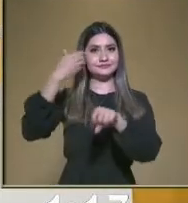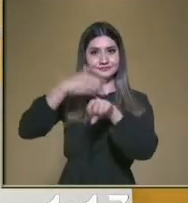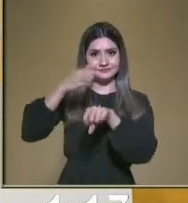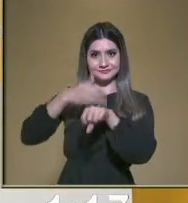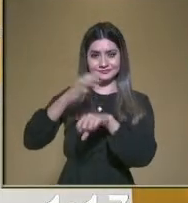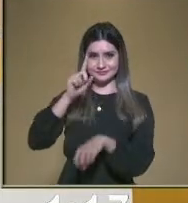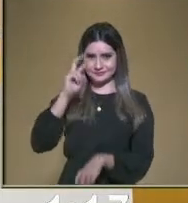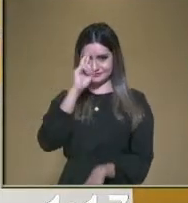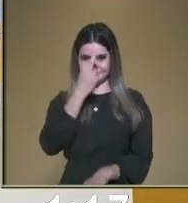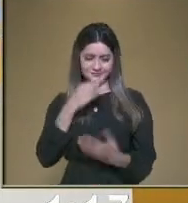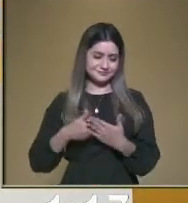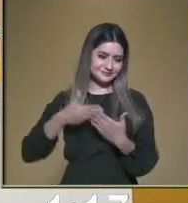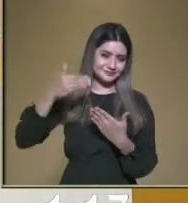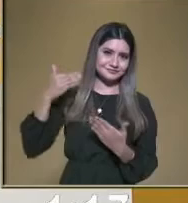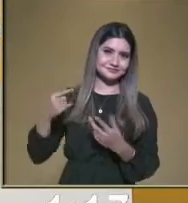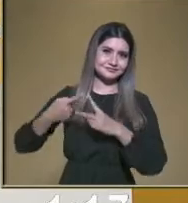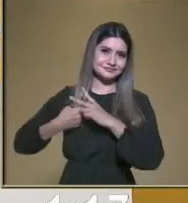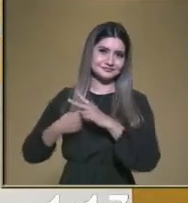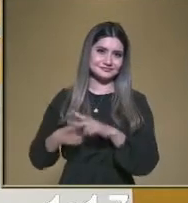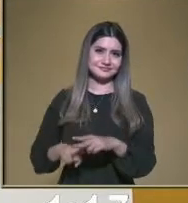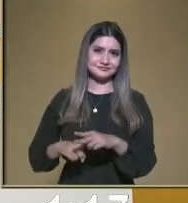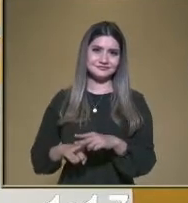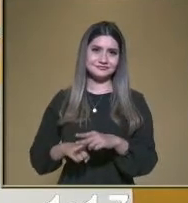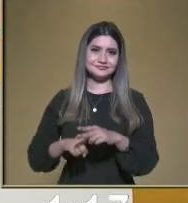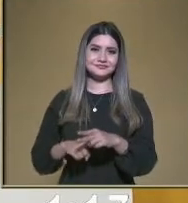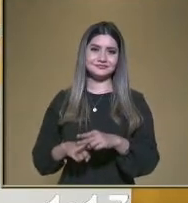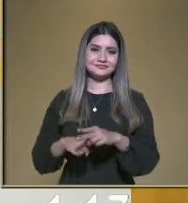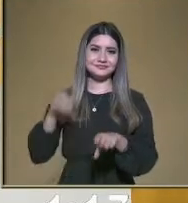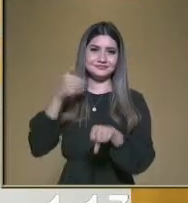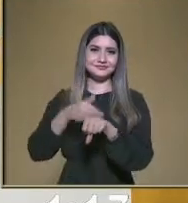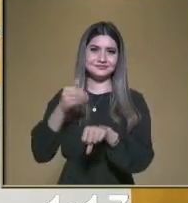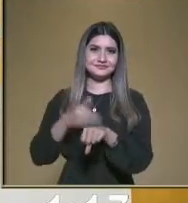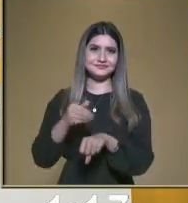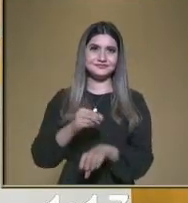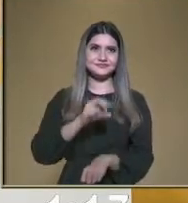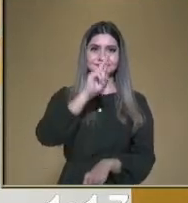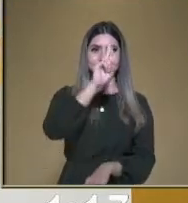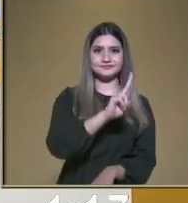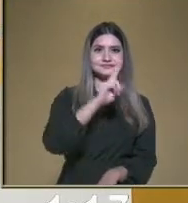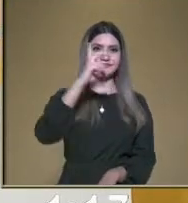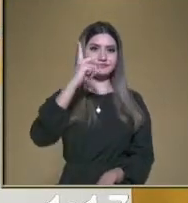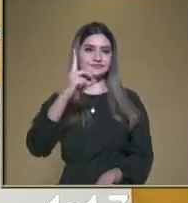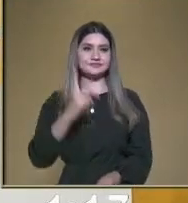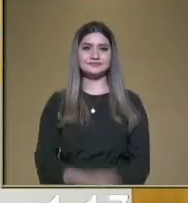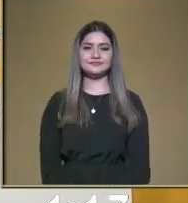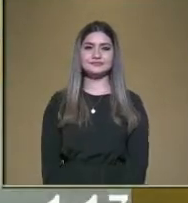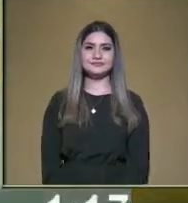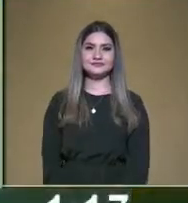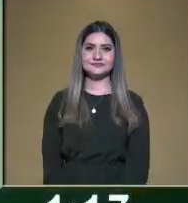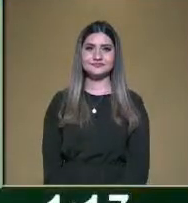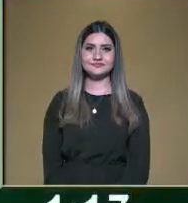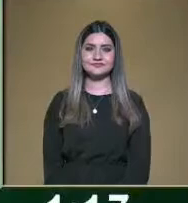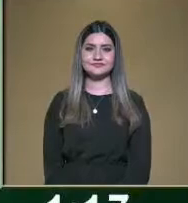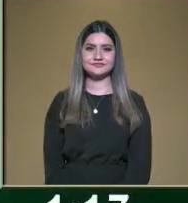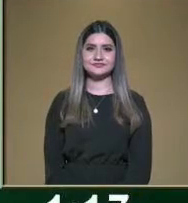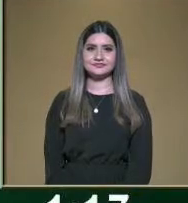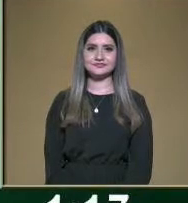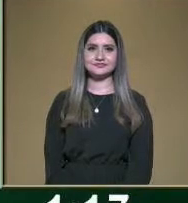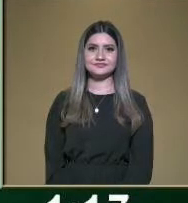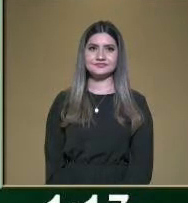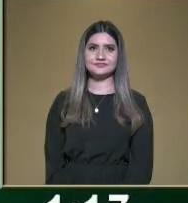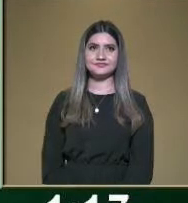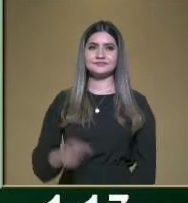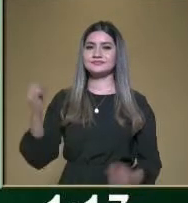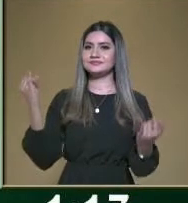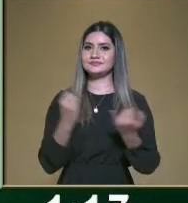niños, niñas, que a un principio vimos esos números, las unidades y las decenas, ¿verdad? Entonces, aquí tenemos, estamos mostrando que también